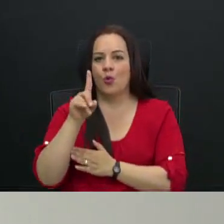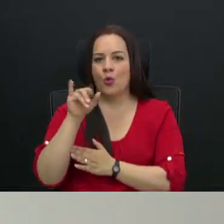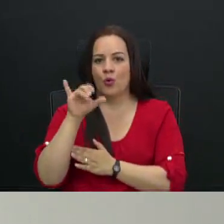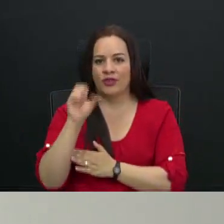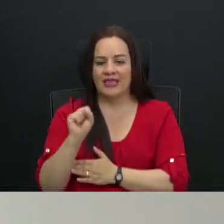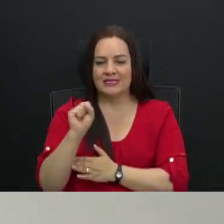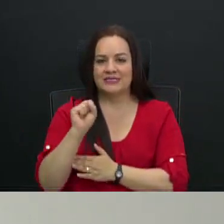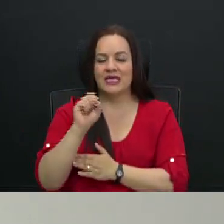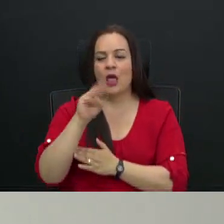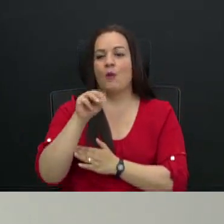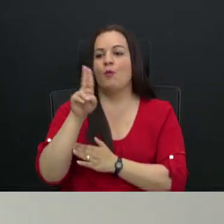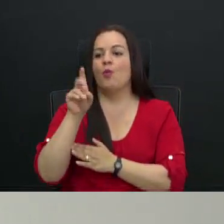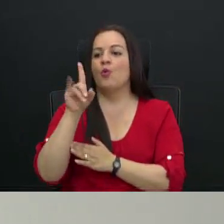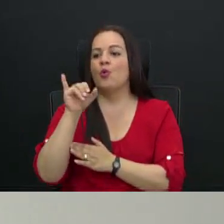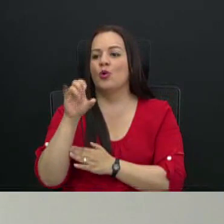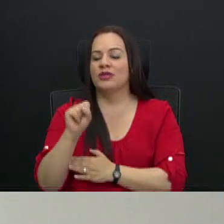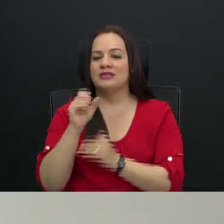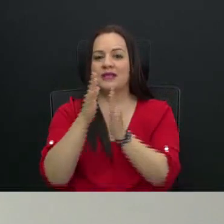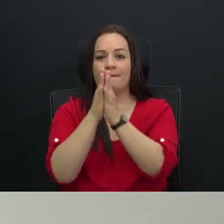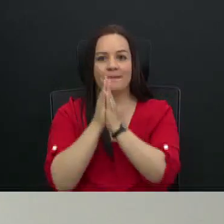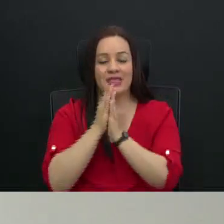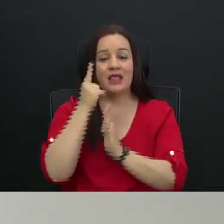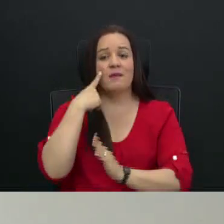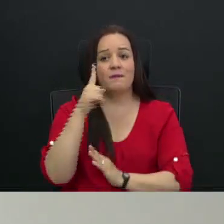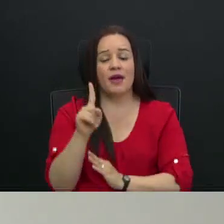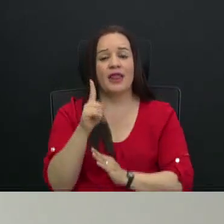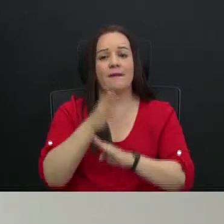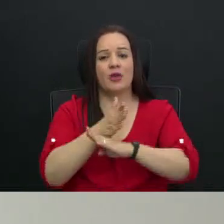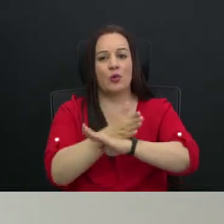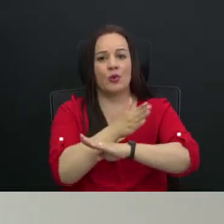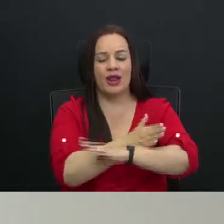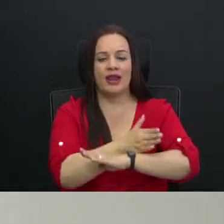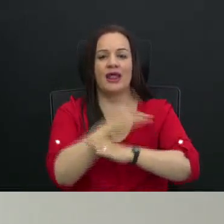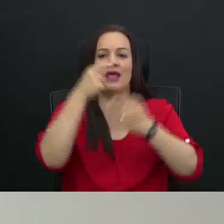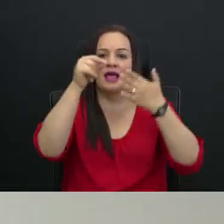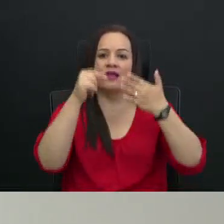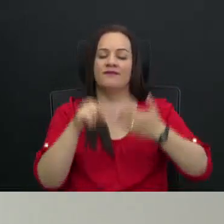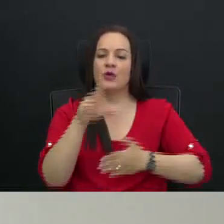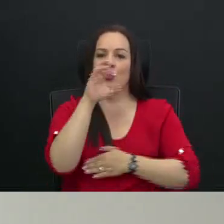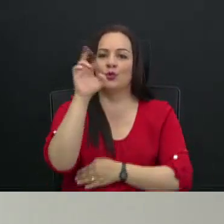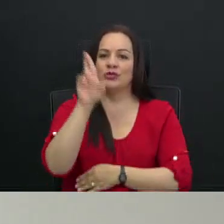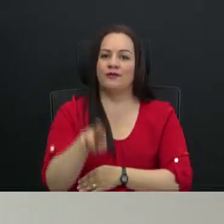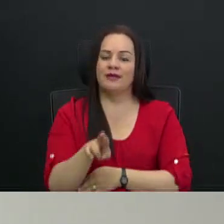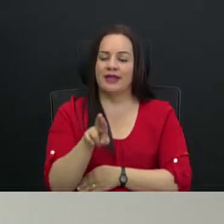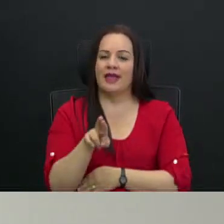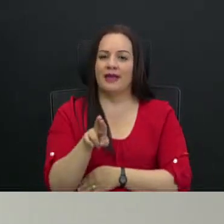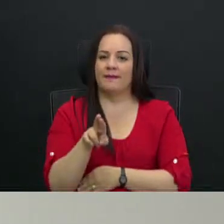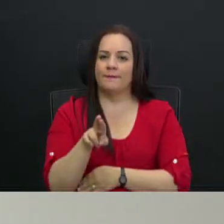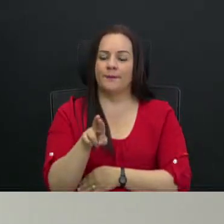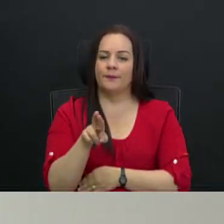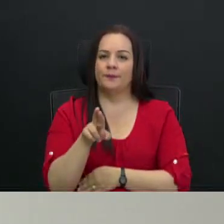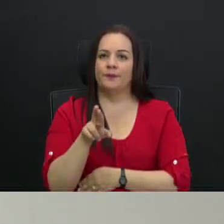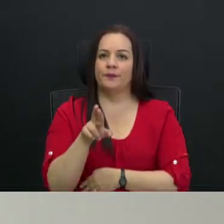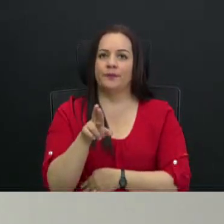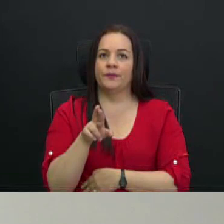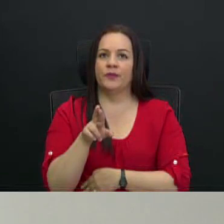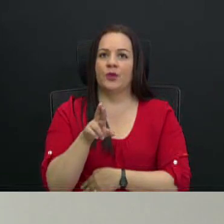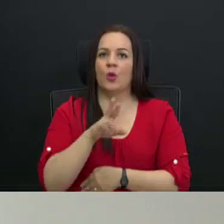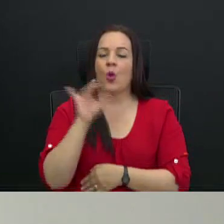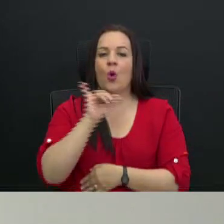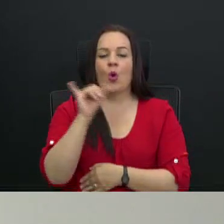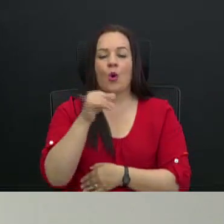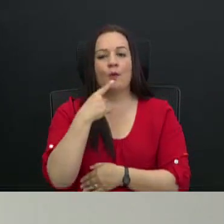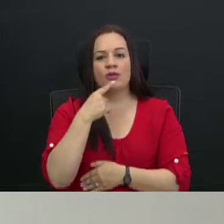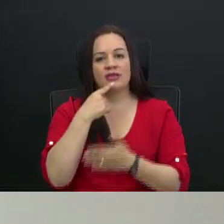Moody's pide para mejorar la calificación de Costa Rica, concretamente que el